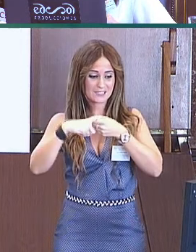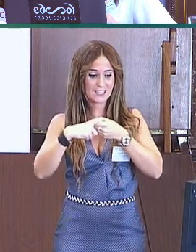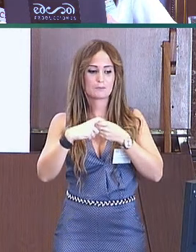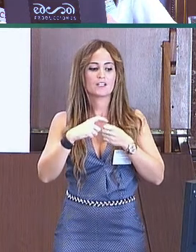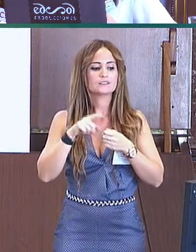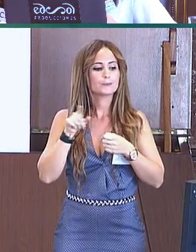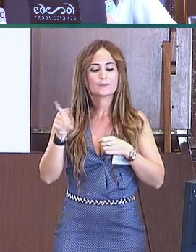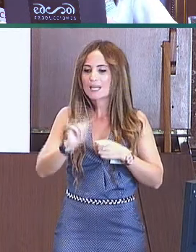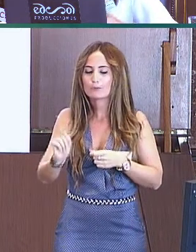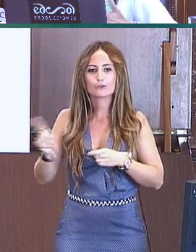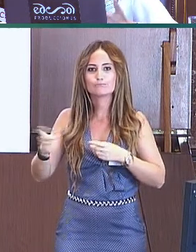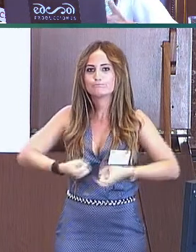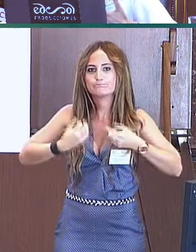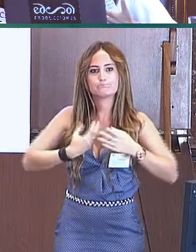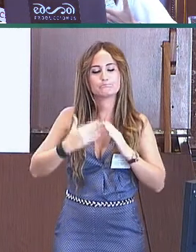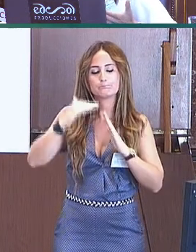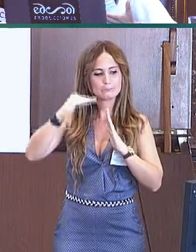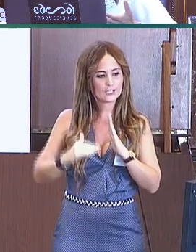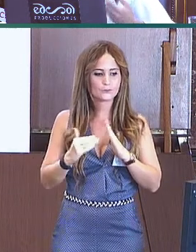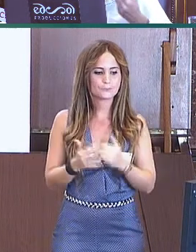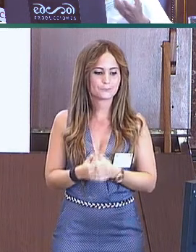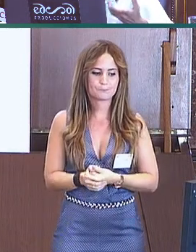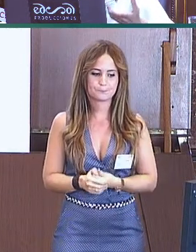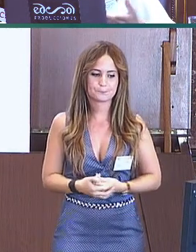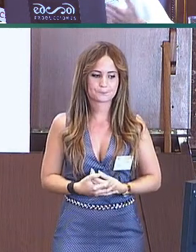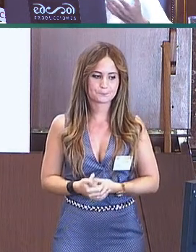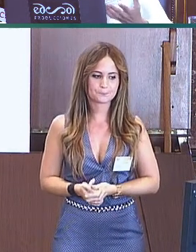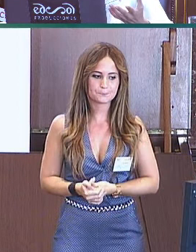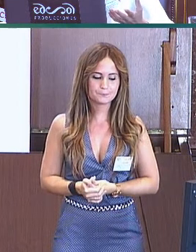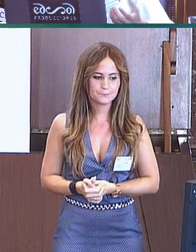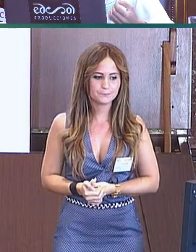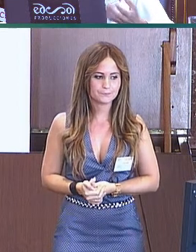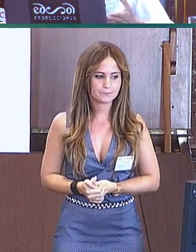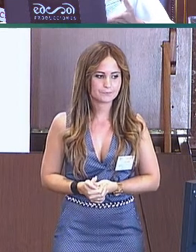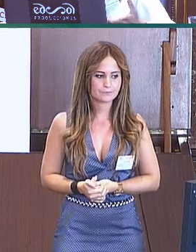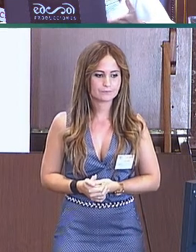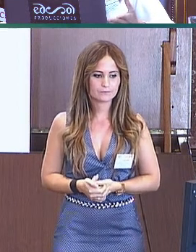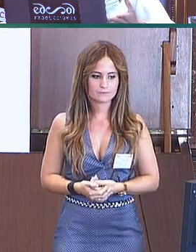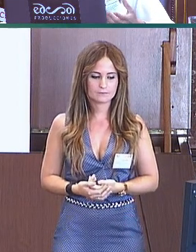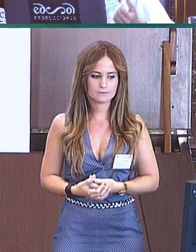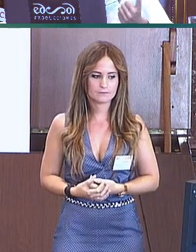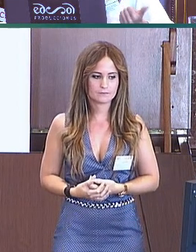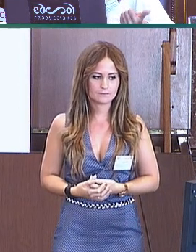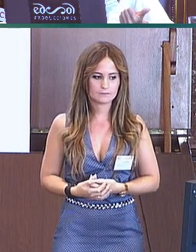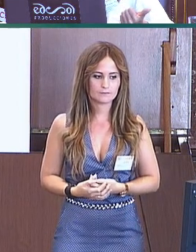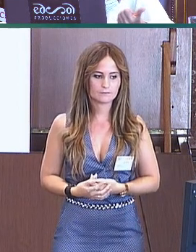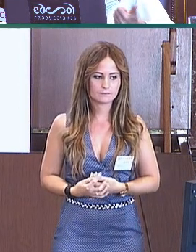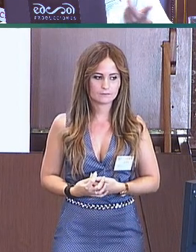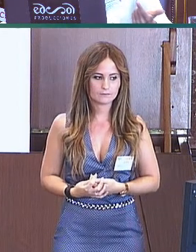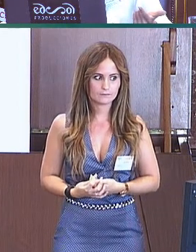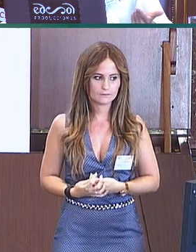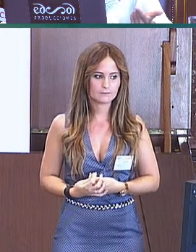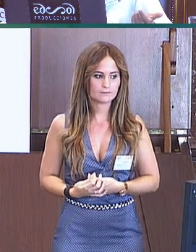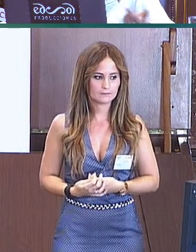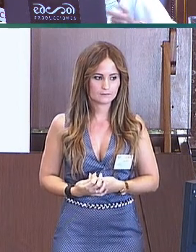el resto de los niños, lo cual ya nos va dando una idea de la utilidad que tiene este cuestionario para detectar